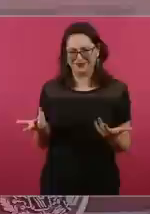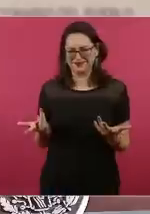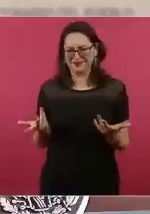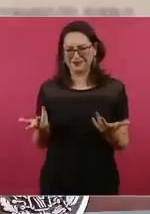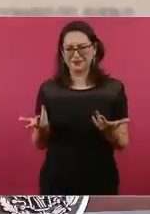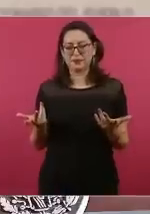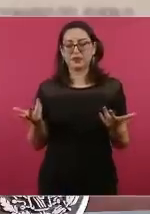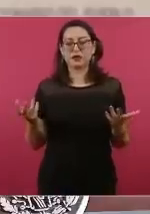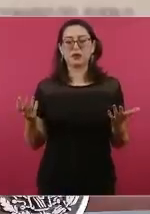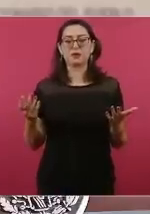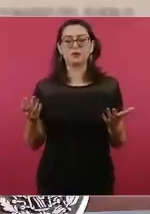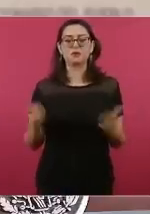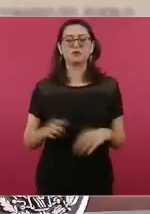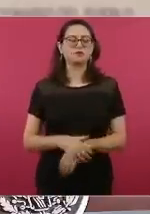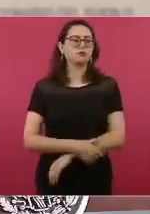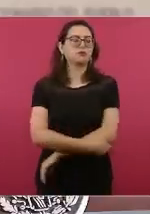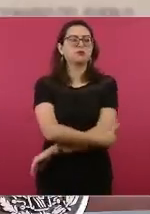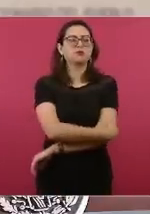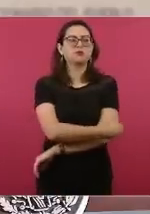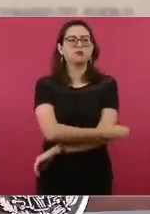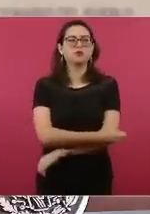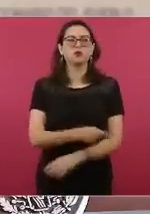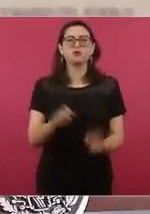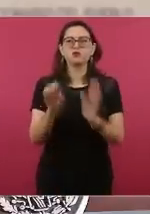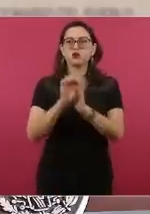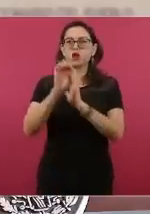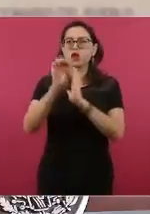falleció una niña atrapara en el